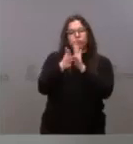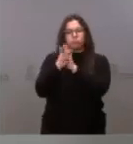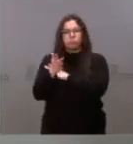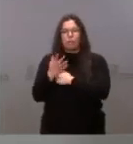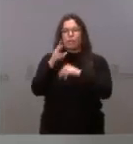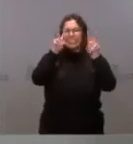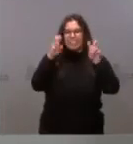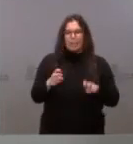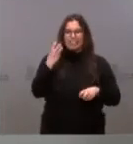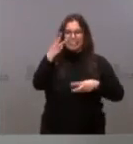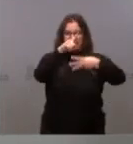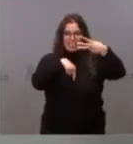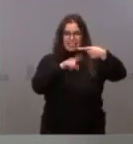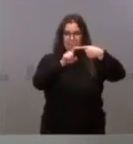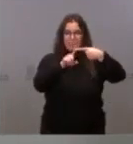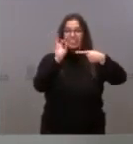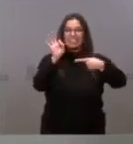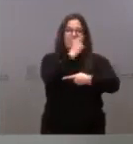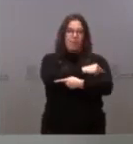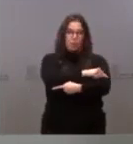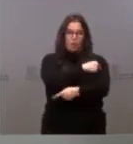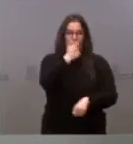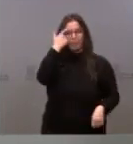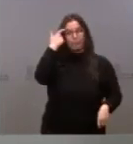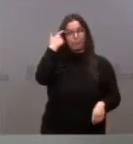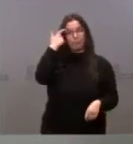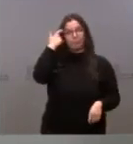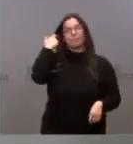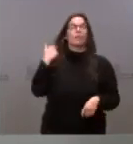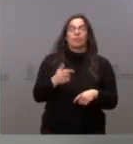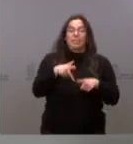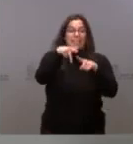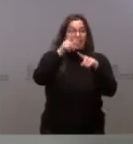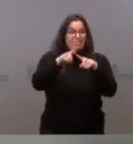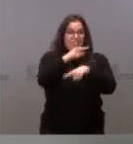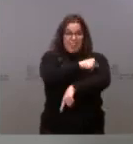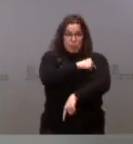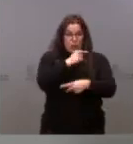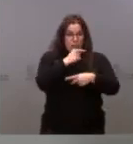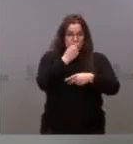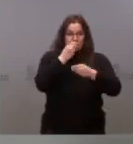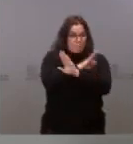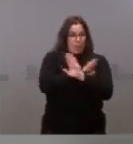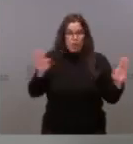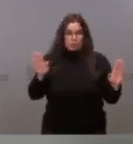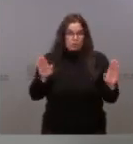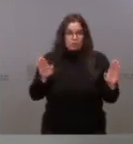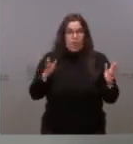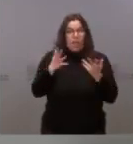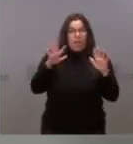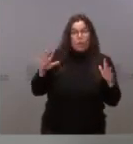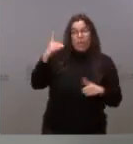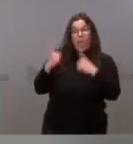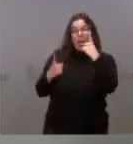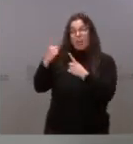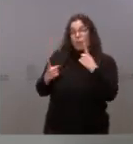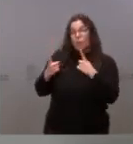El primer eje es el de la vacunación. No se ha demostrado mejor herramienta, a pesar de lo que muchos o algunos